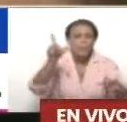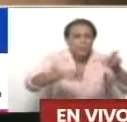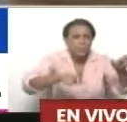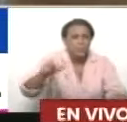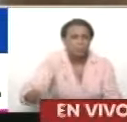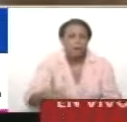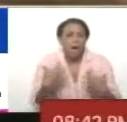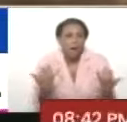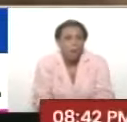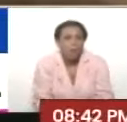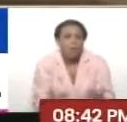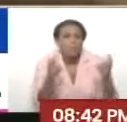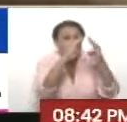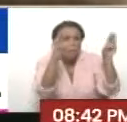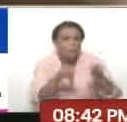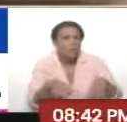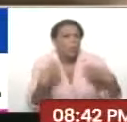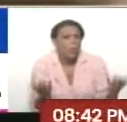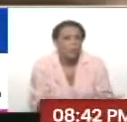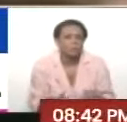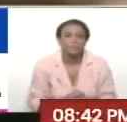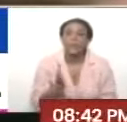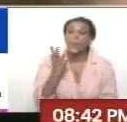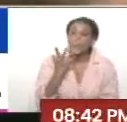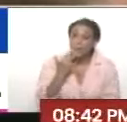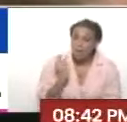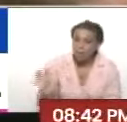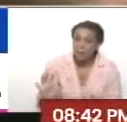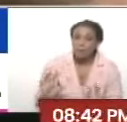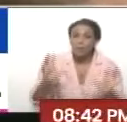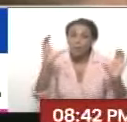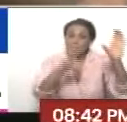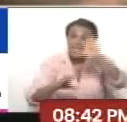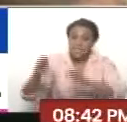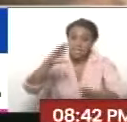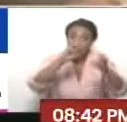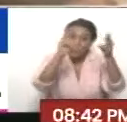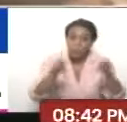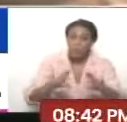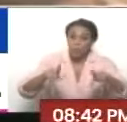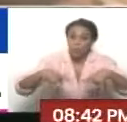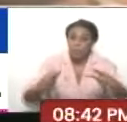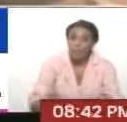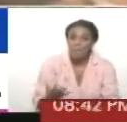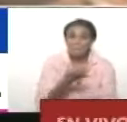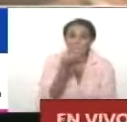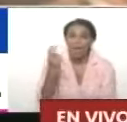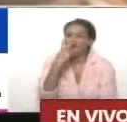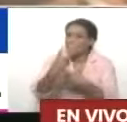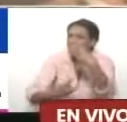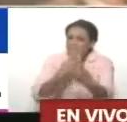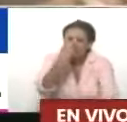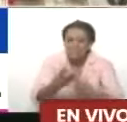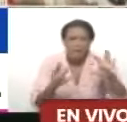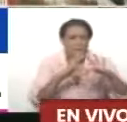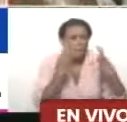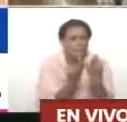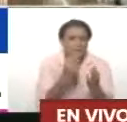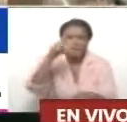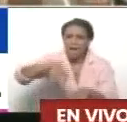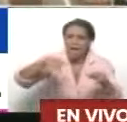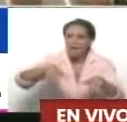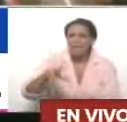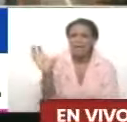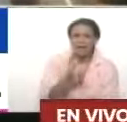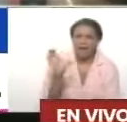¿Cómo va el proceso de los museos? Bueno, por ejemplo, tenemos el Museo de Ciencias que usted ya reinauguró, que es el museo más visitado por las familias de los venezolanos